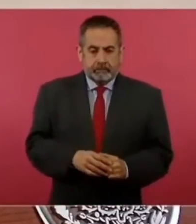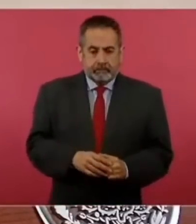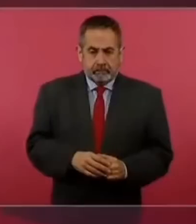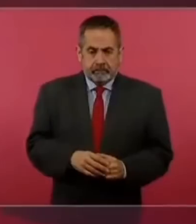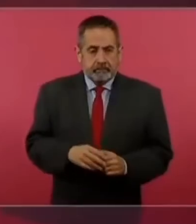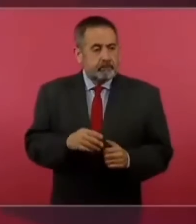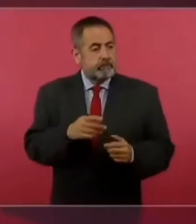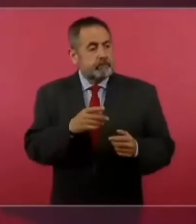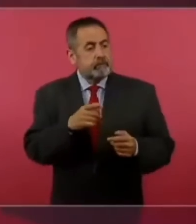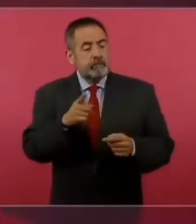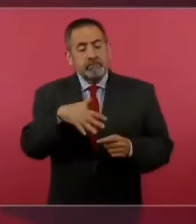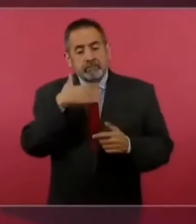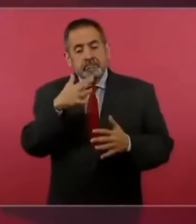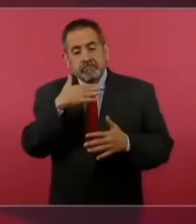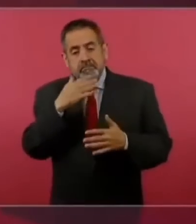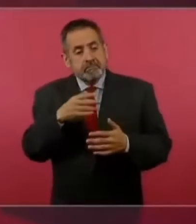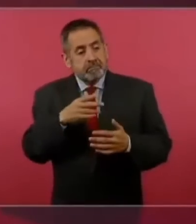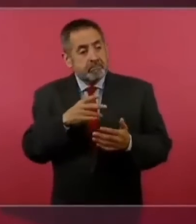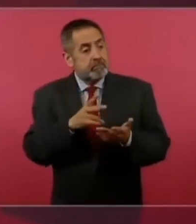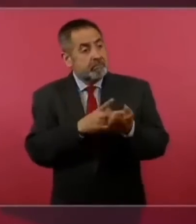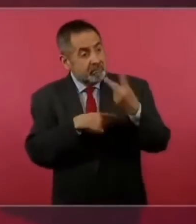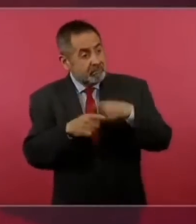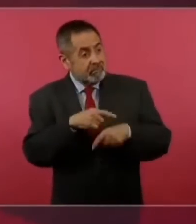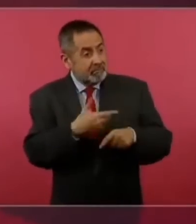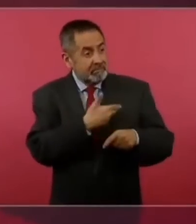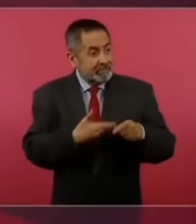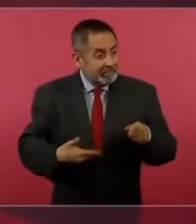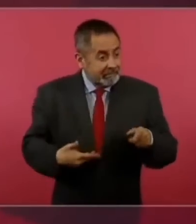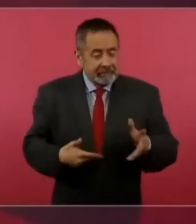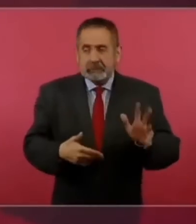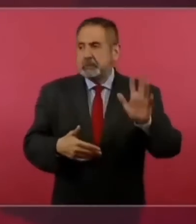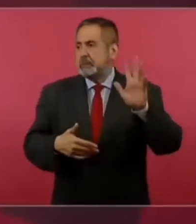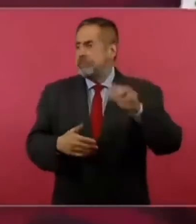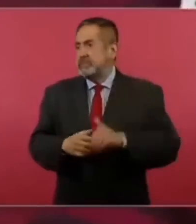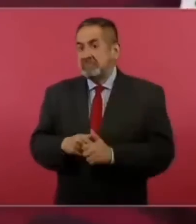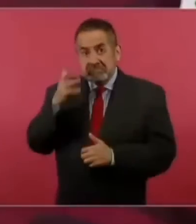regresan los corruptos que esperanza